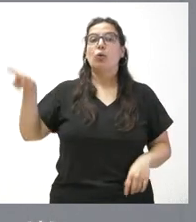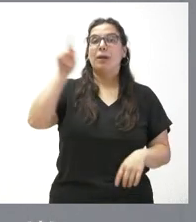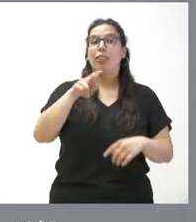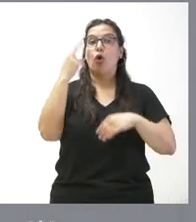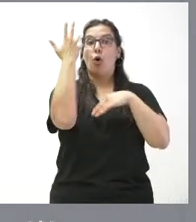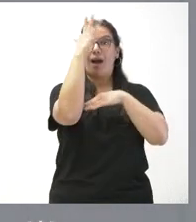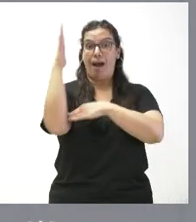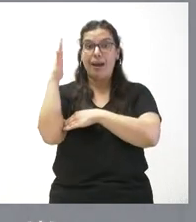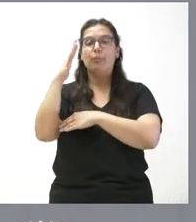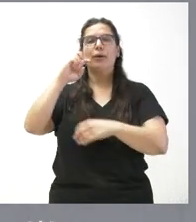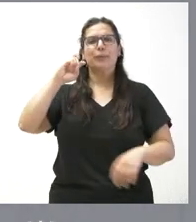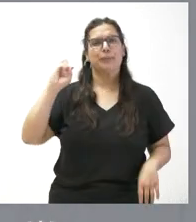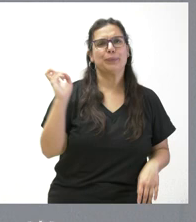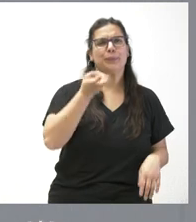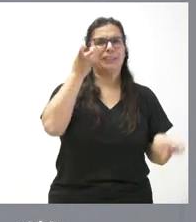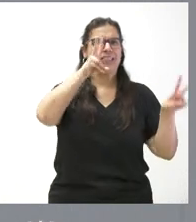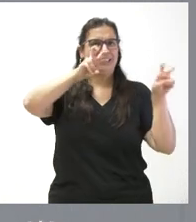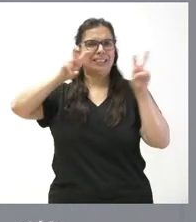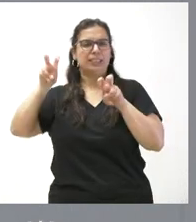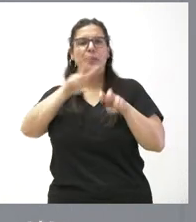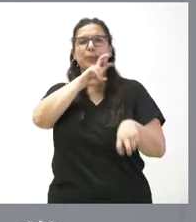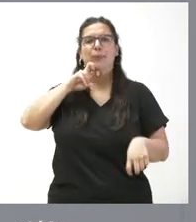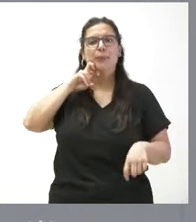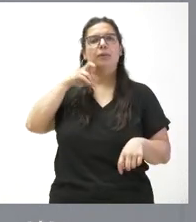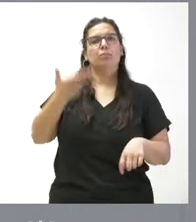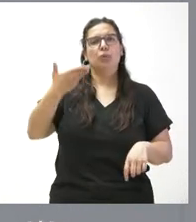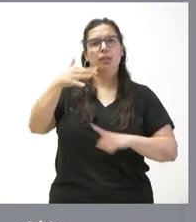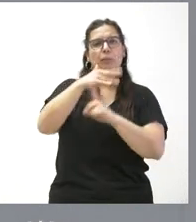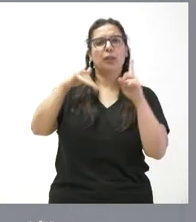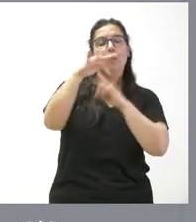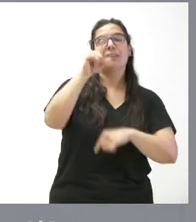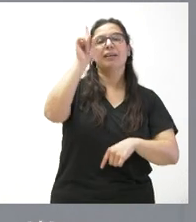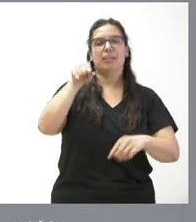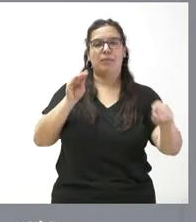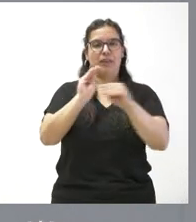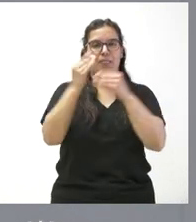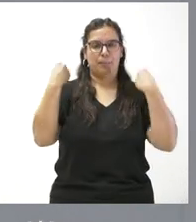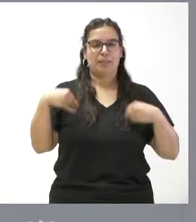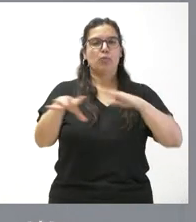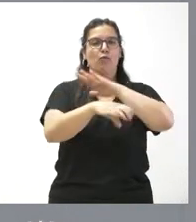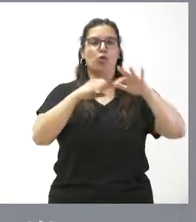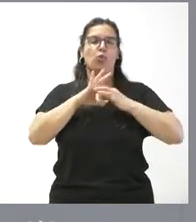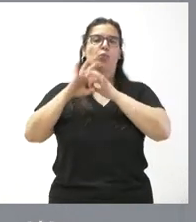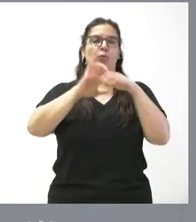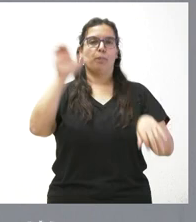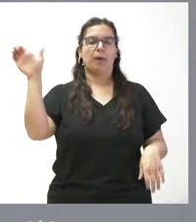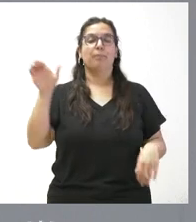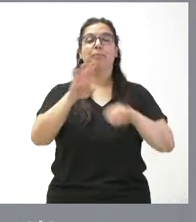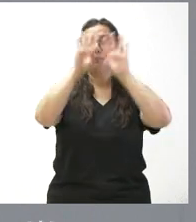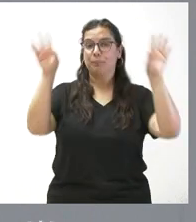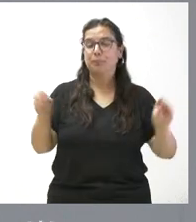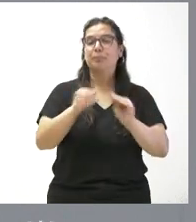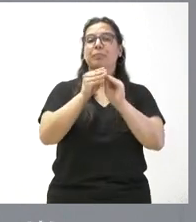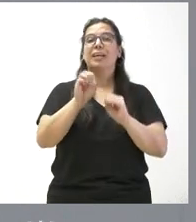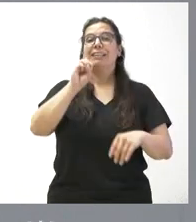y otros aspectos de valor medioambiental y también financiados con fondos de la Unión Europea. En definitiva,